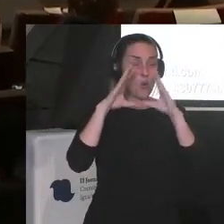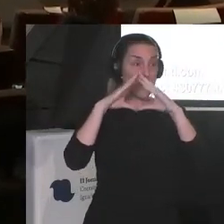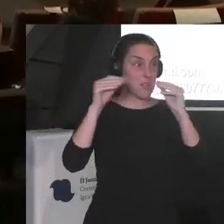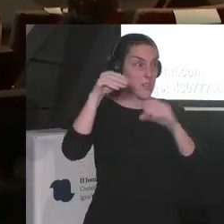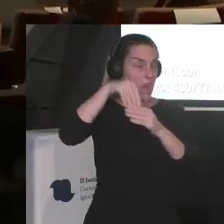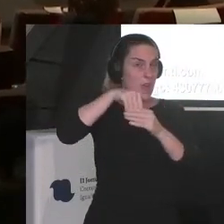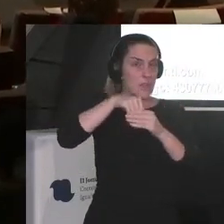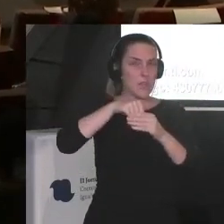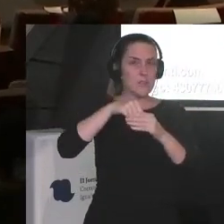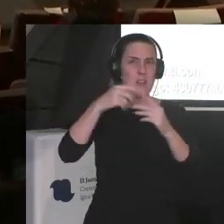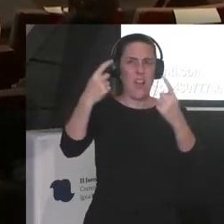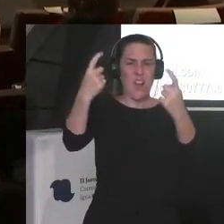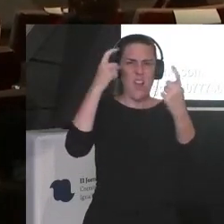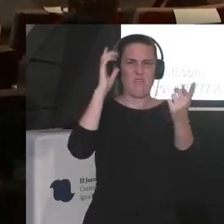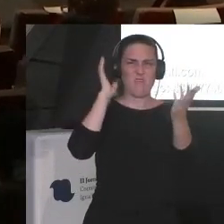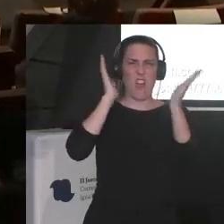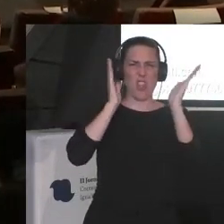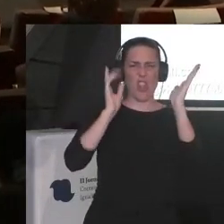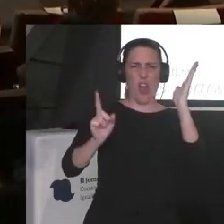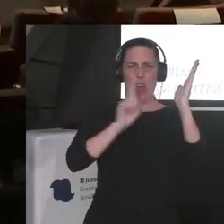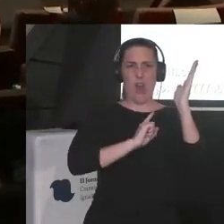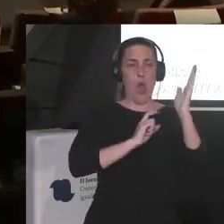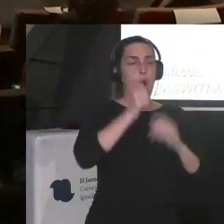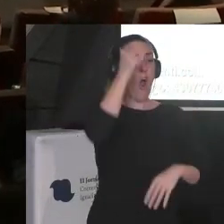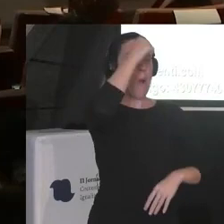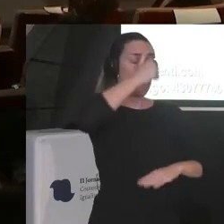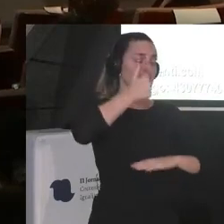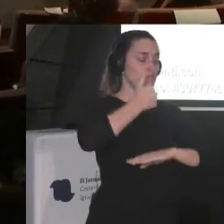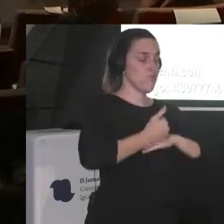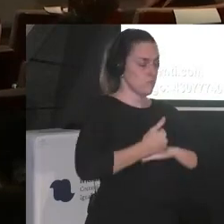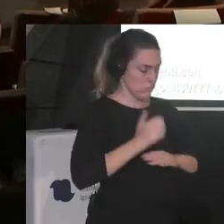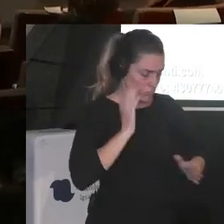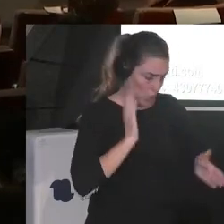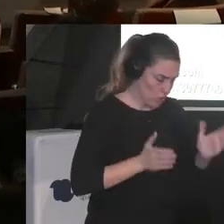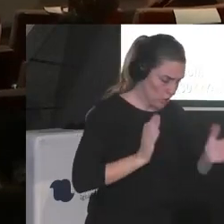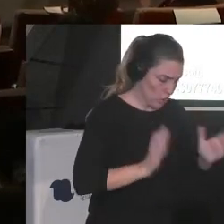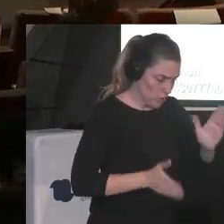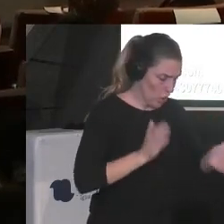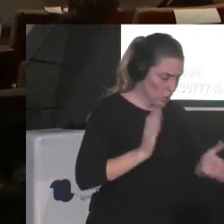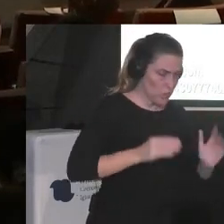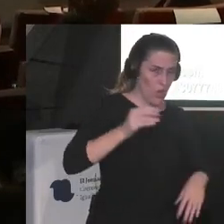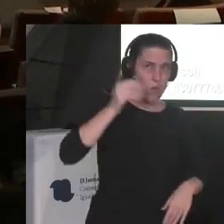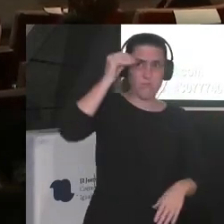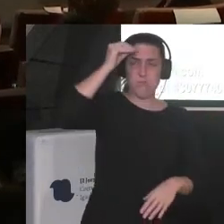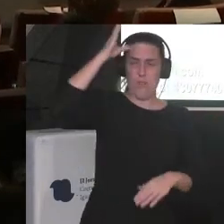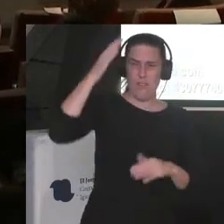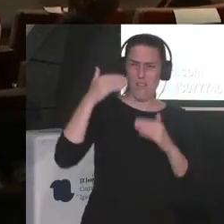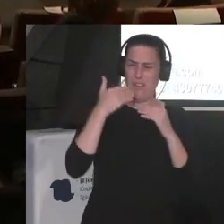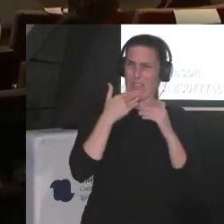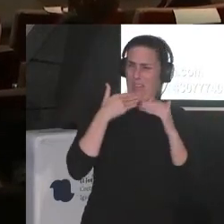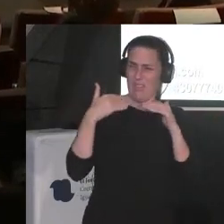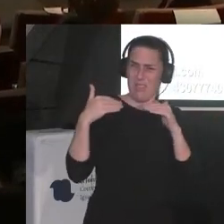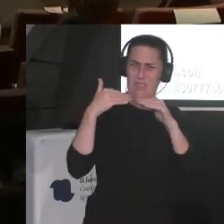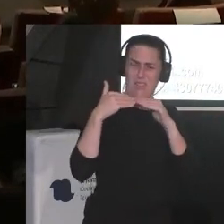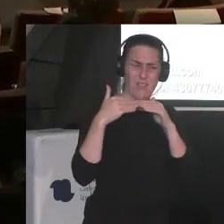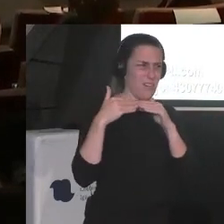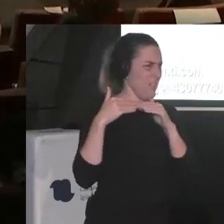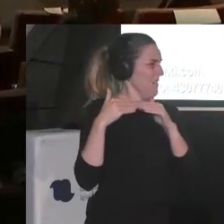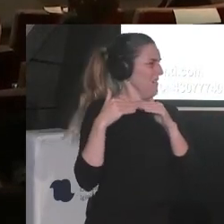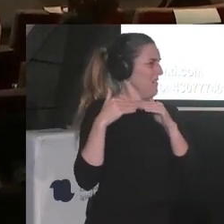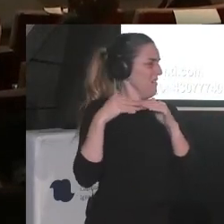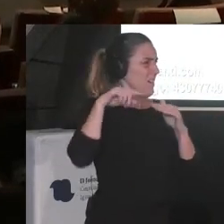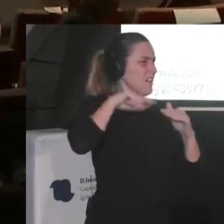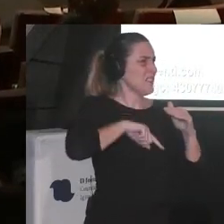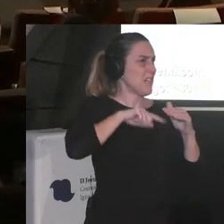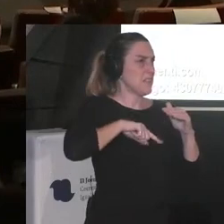todo el rato aleccionándote estos hombres que lo sabían todo enciclopedias vivas de mi edad como no obviamente me sentí un infierno quien